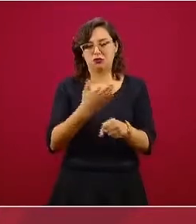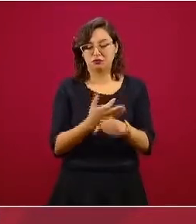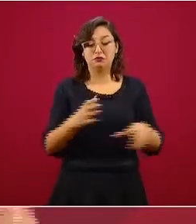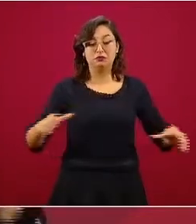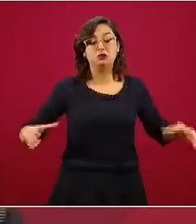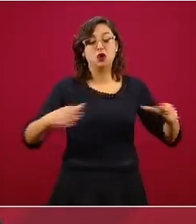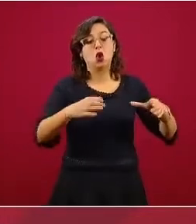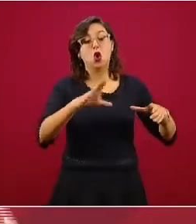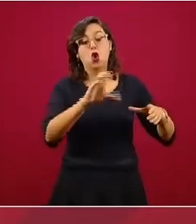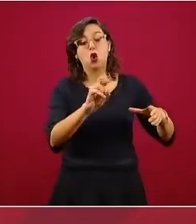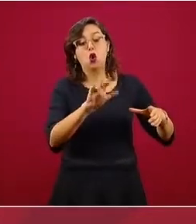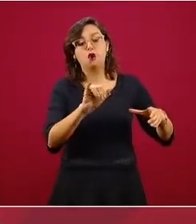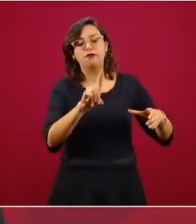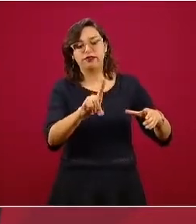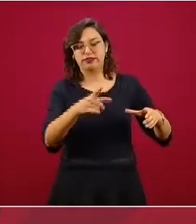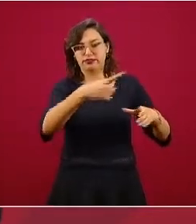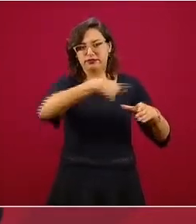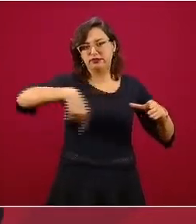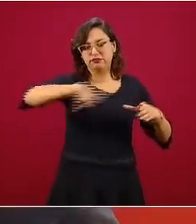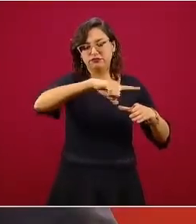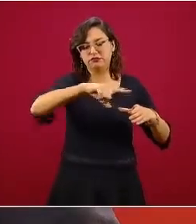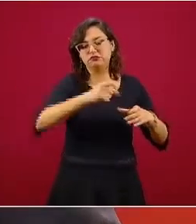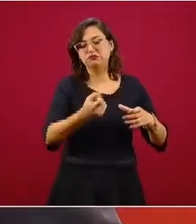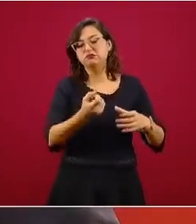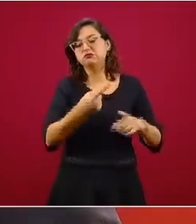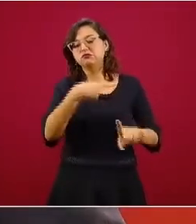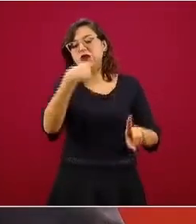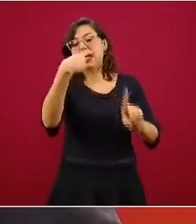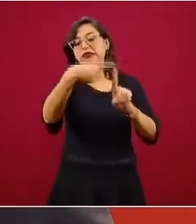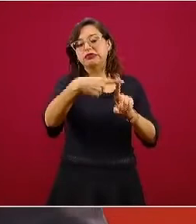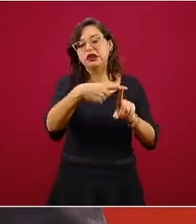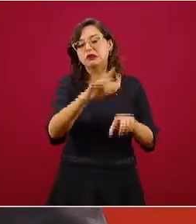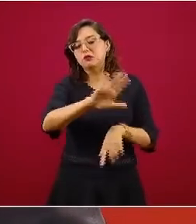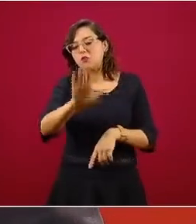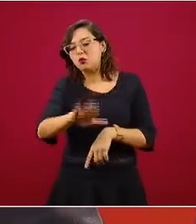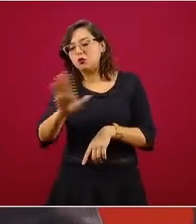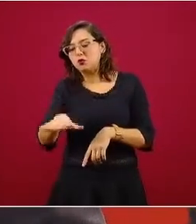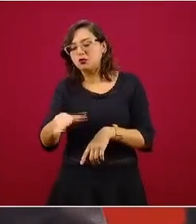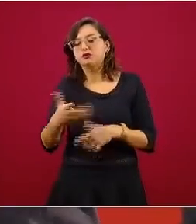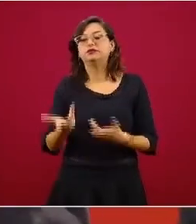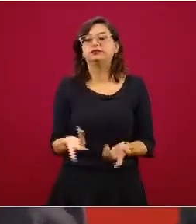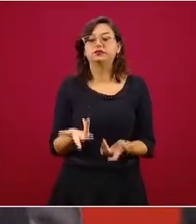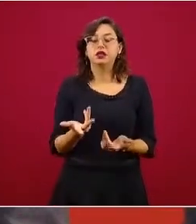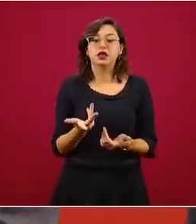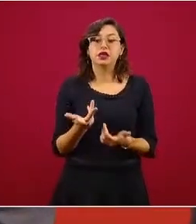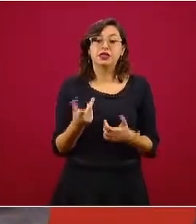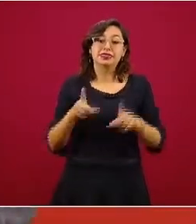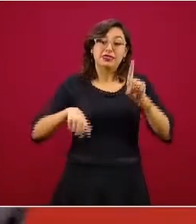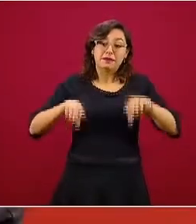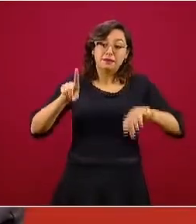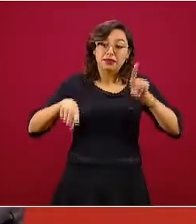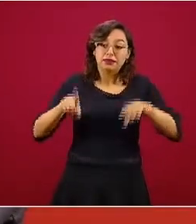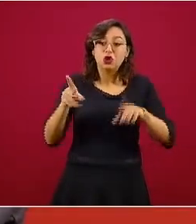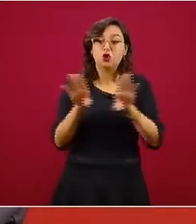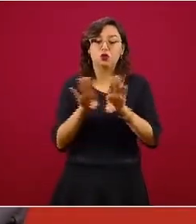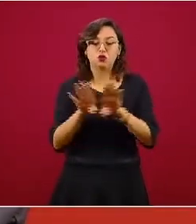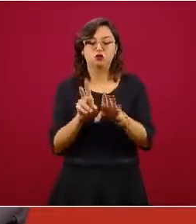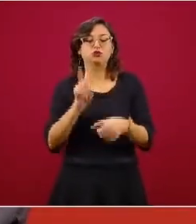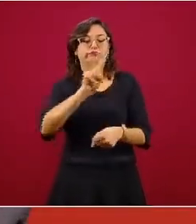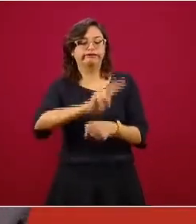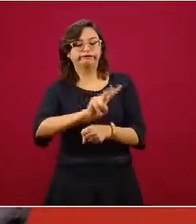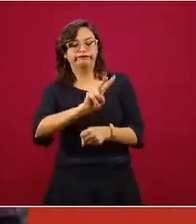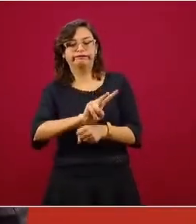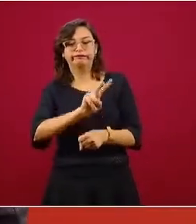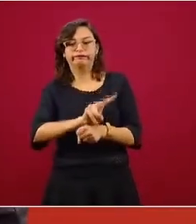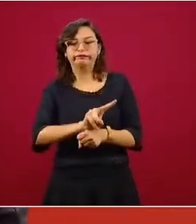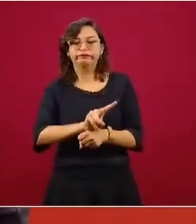caso. Este indicador se mide o se estima en las poblaciones mediante la vigilancia epidemiológica